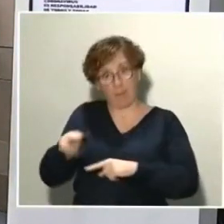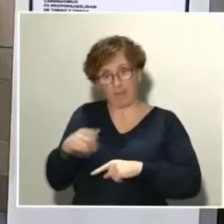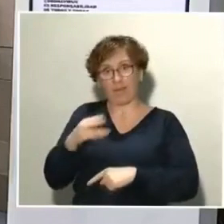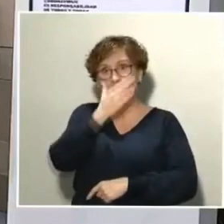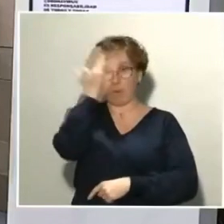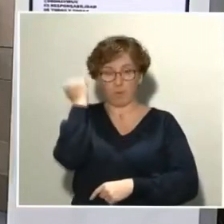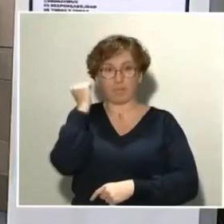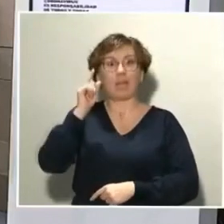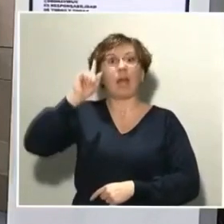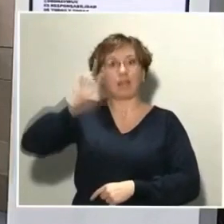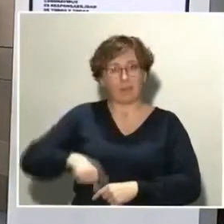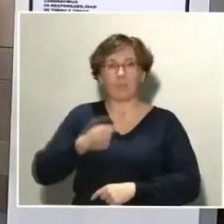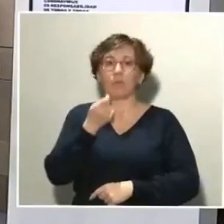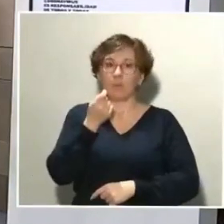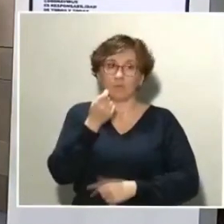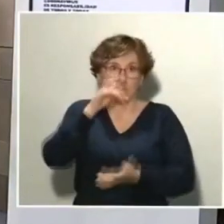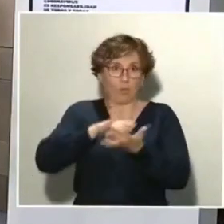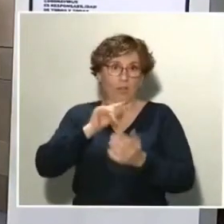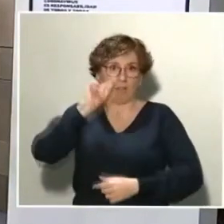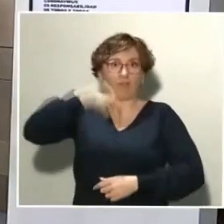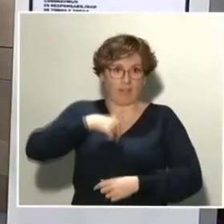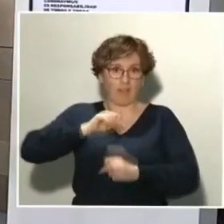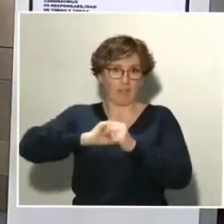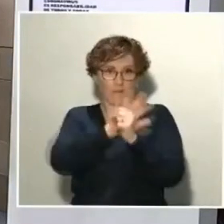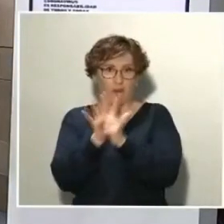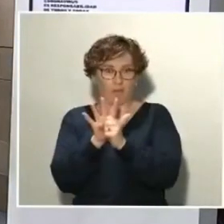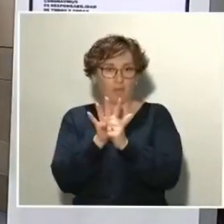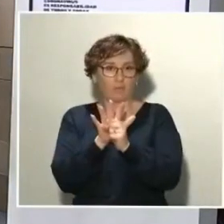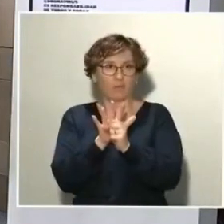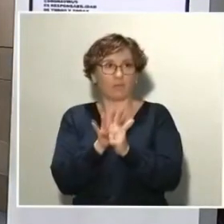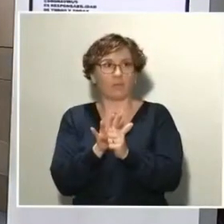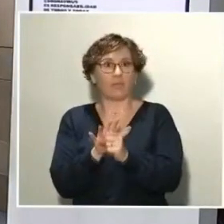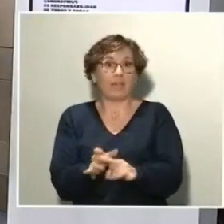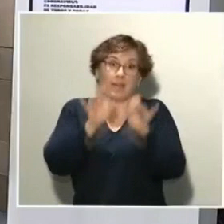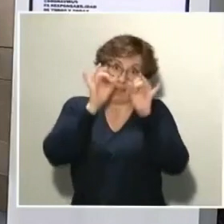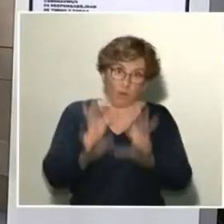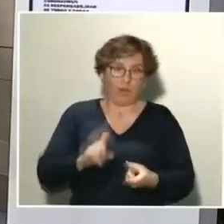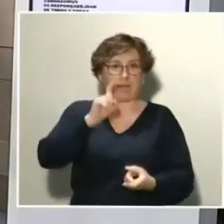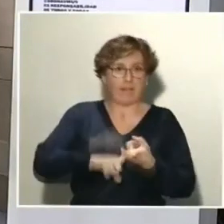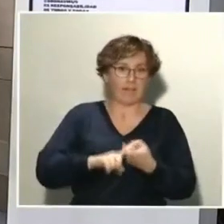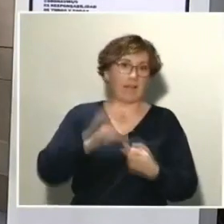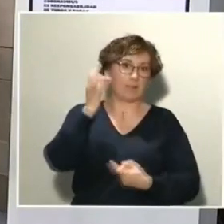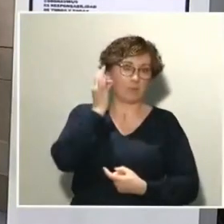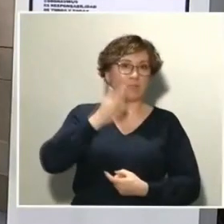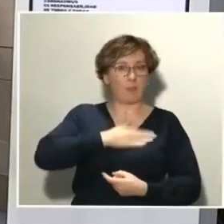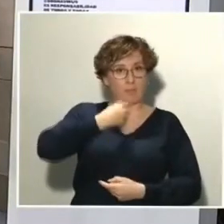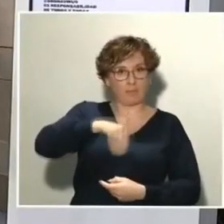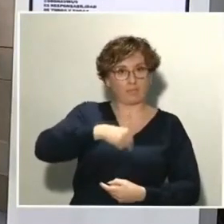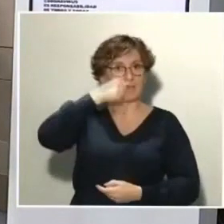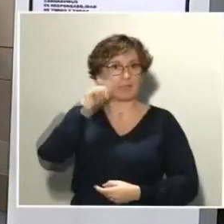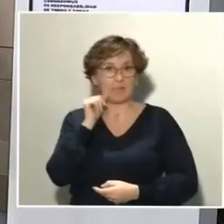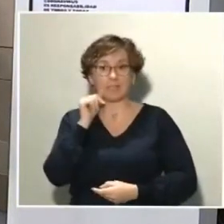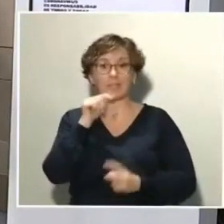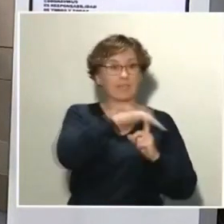contagiada por el coronavirus. Del mismo modo que también lo está la esposa del presidente Pedro Sánchez. En estos casos, ¿cuáles son las